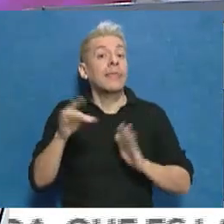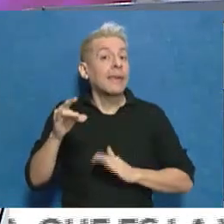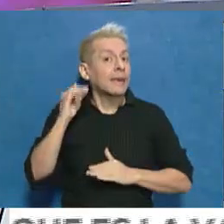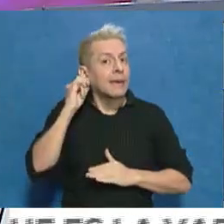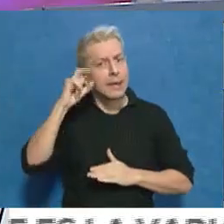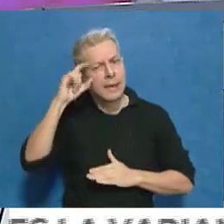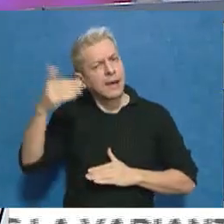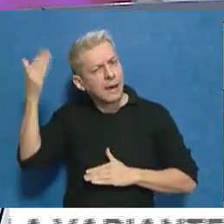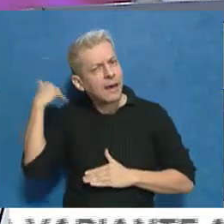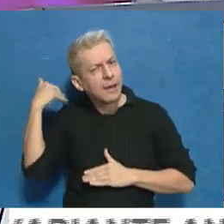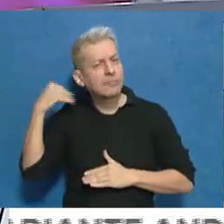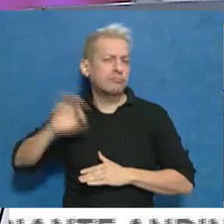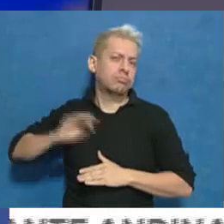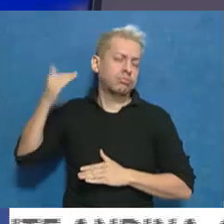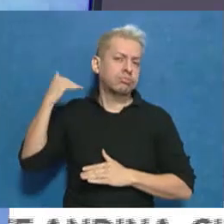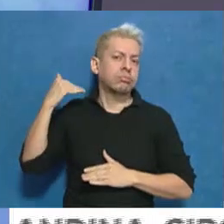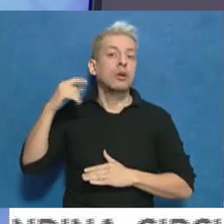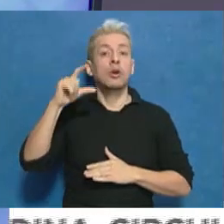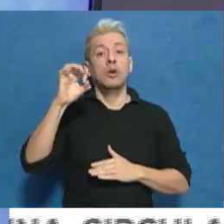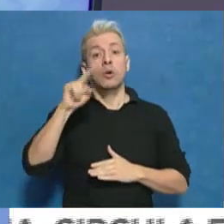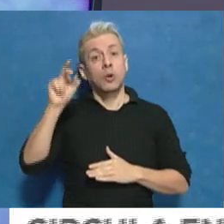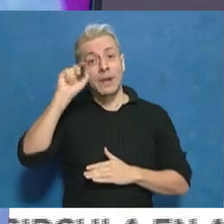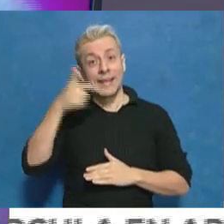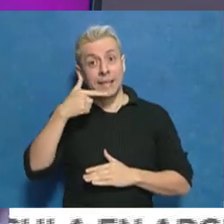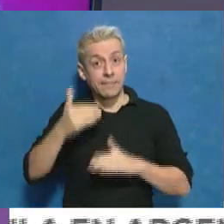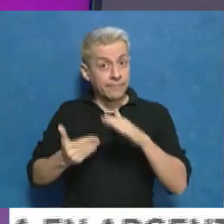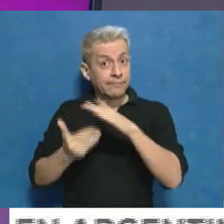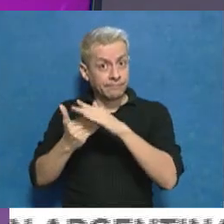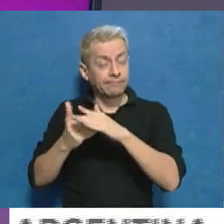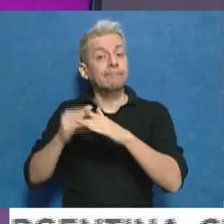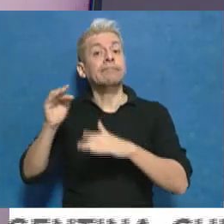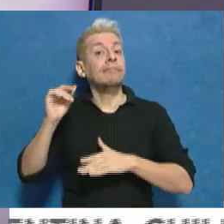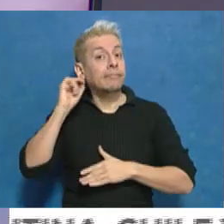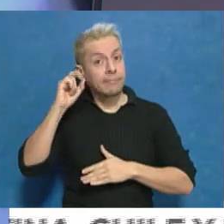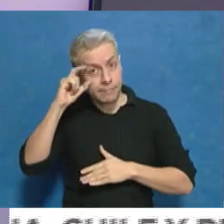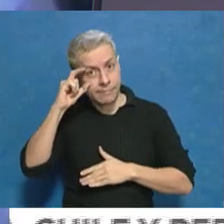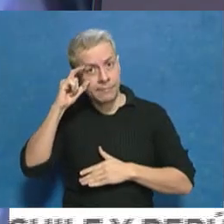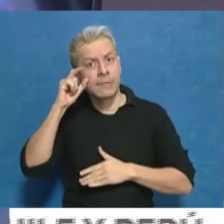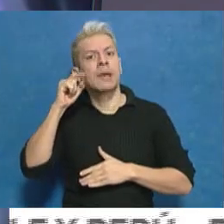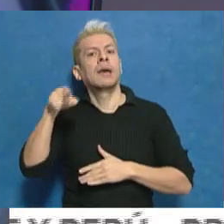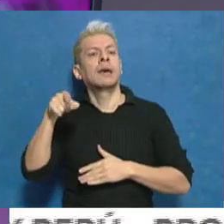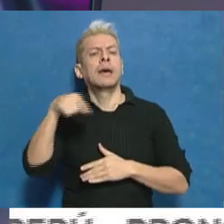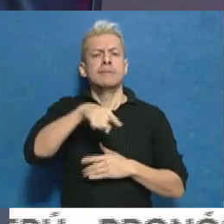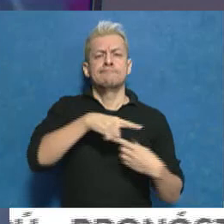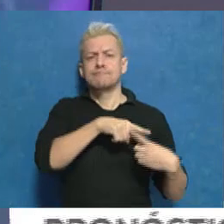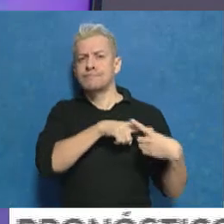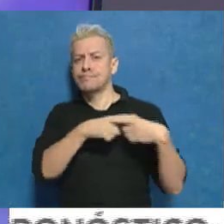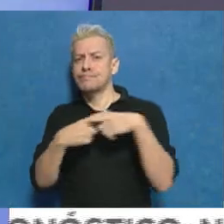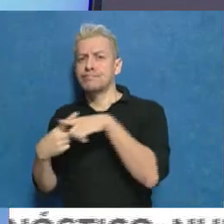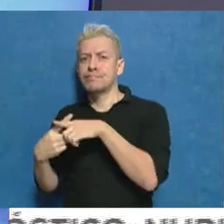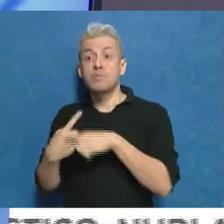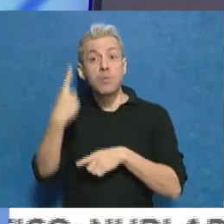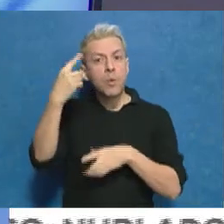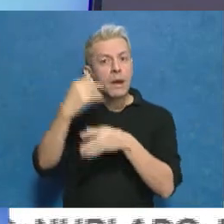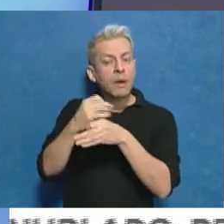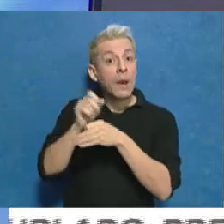momento, hace algunos años atrás, cuando estaba Jaime Correas al frente de la DGE y hubo una polémica que se desató por una escuela en